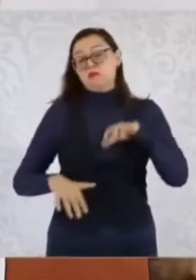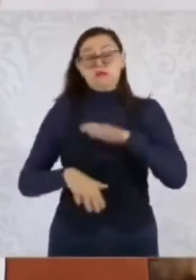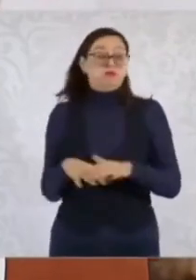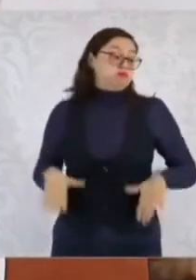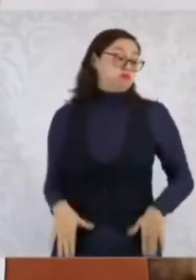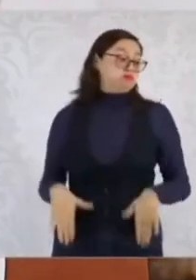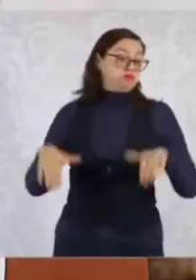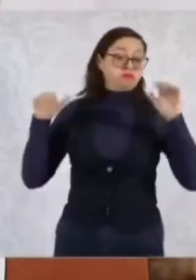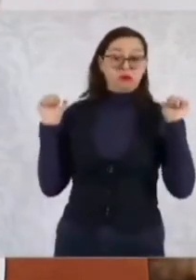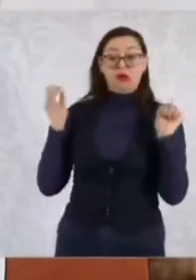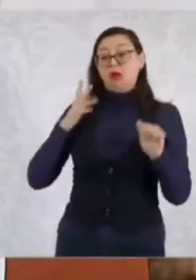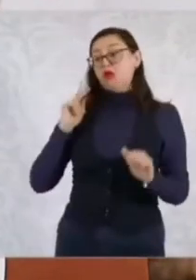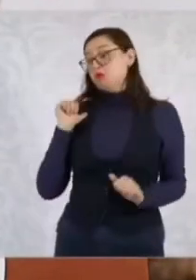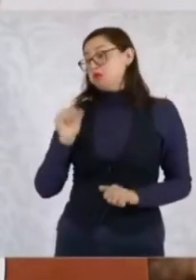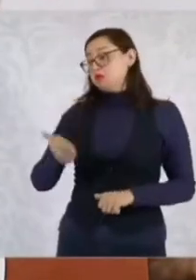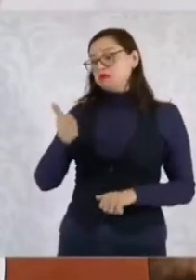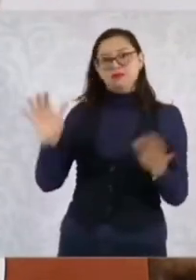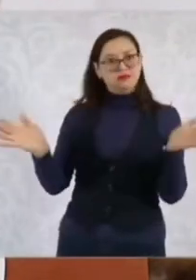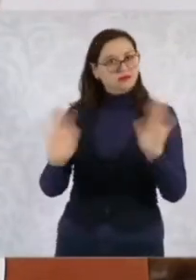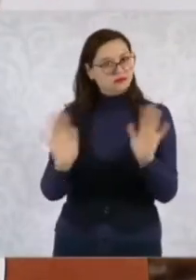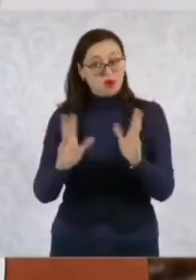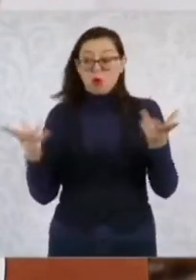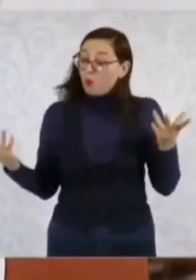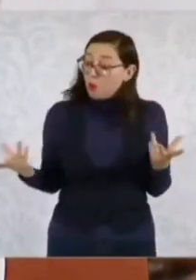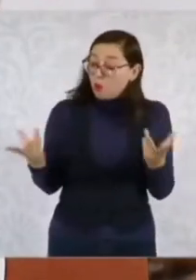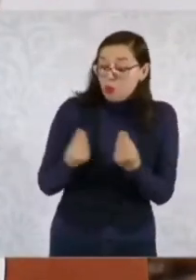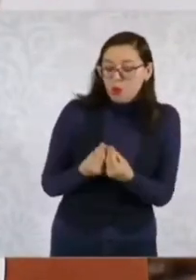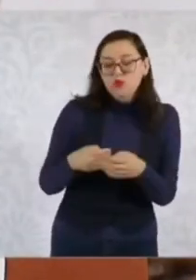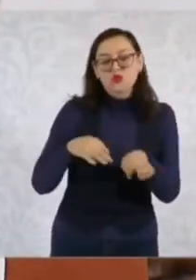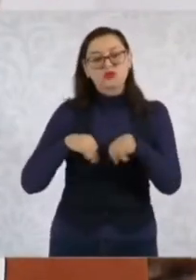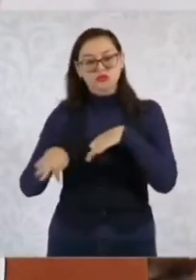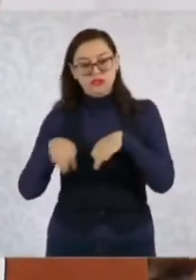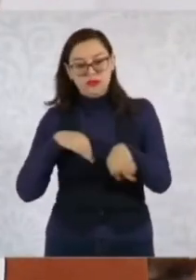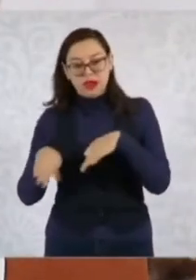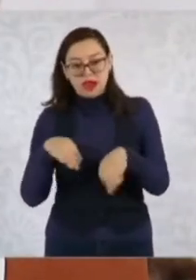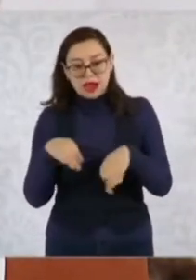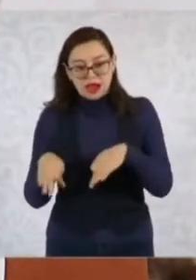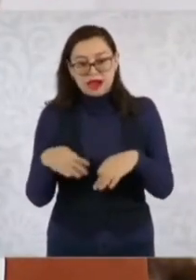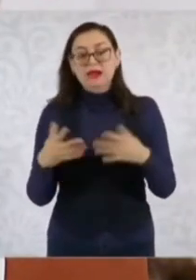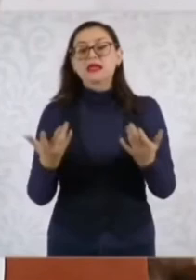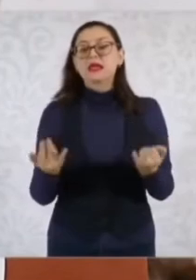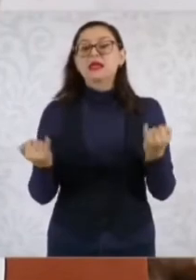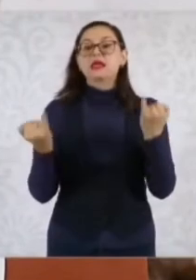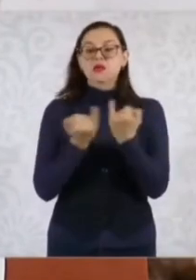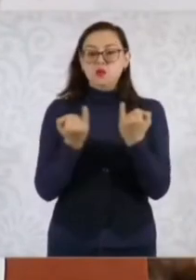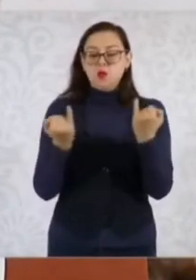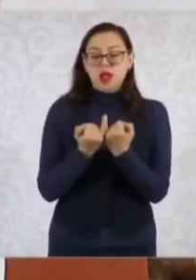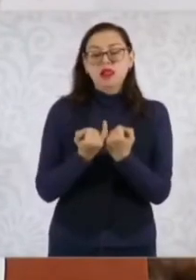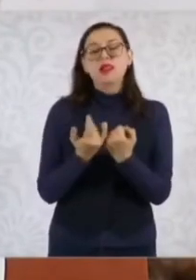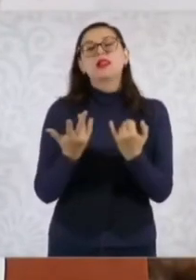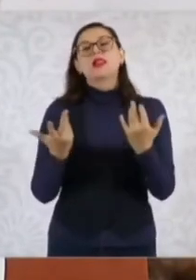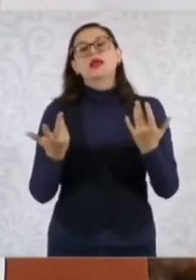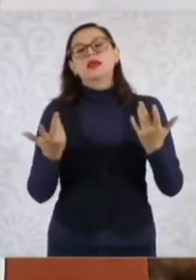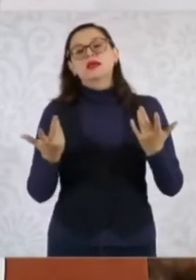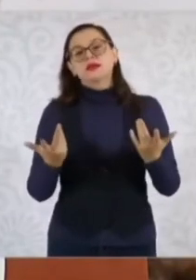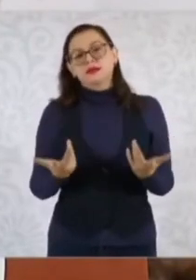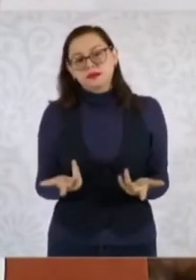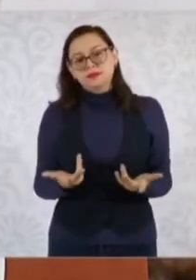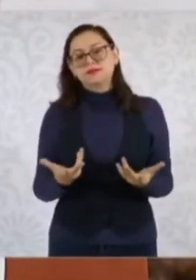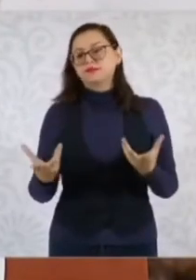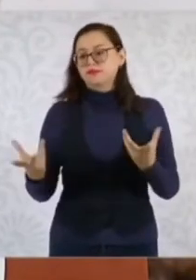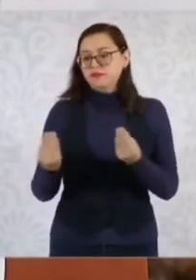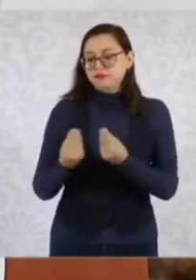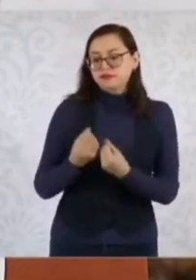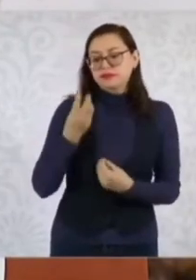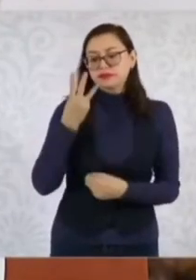federal o es un delito del fuero común. Y también para mayor coordinación y colaboración institucional y entre